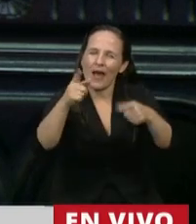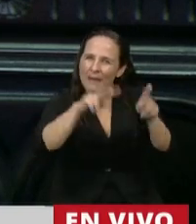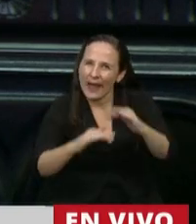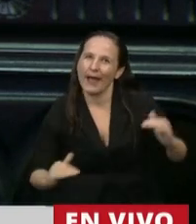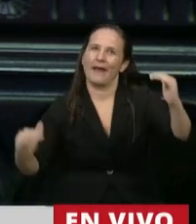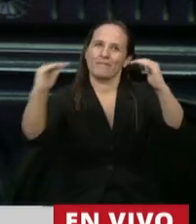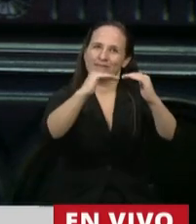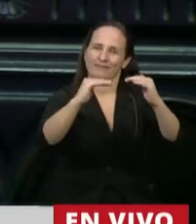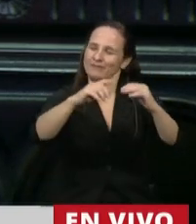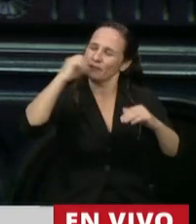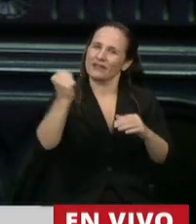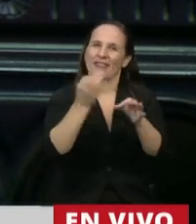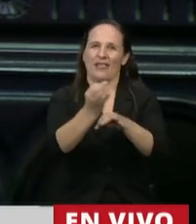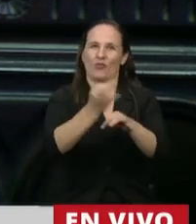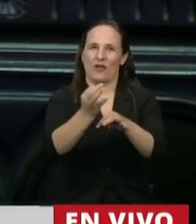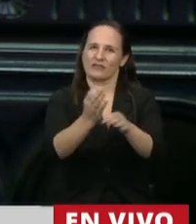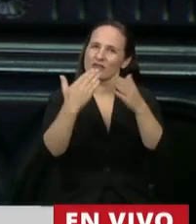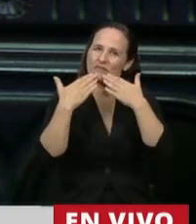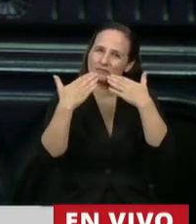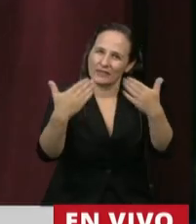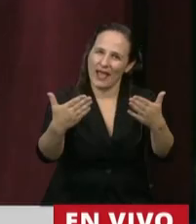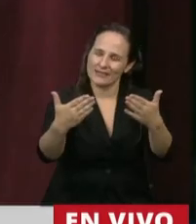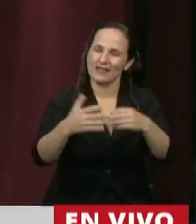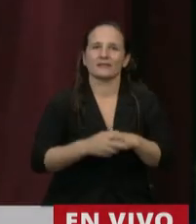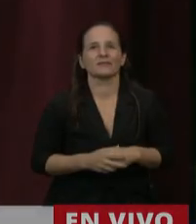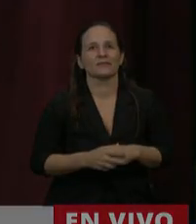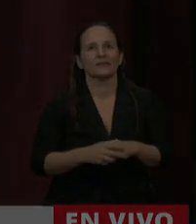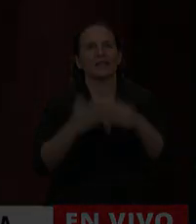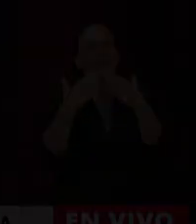es la educación. Gracias. Gracias, diputada.